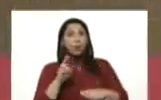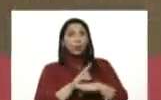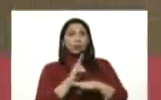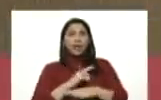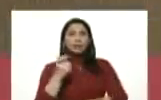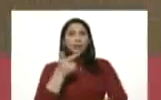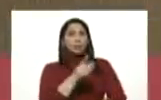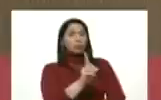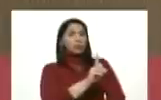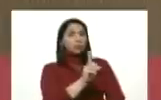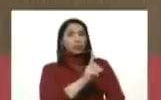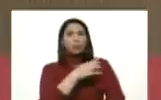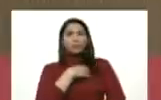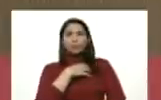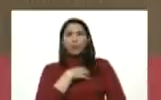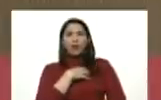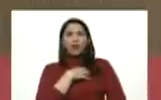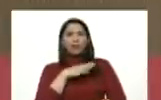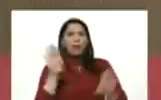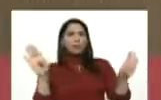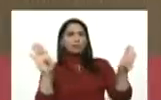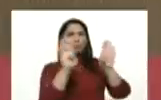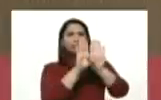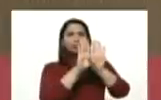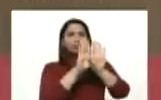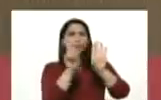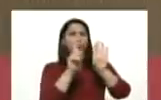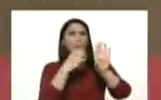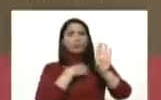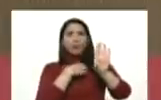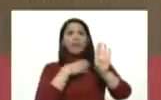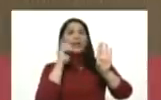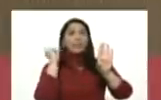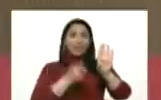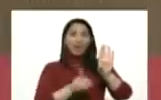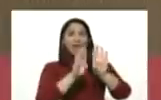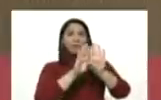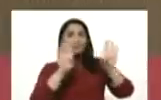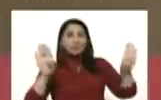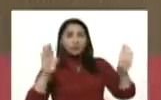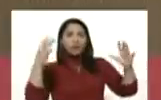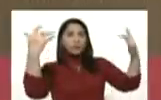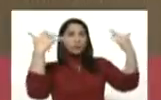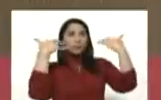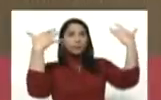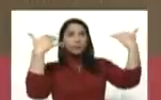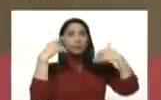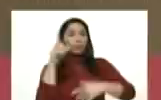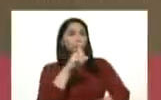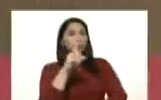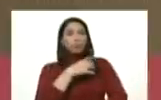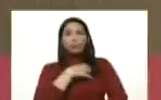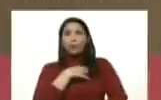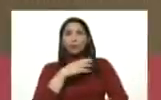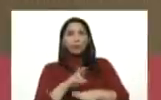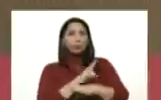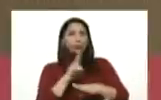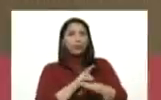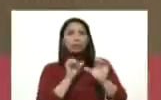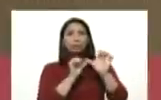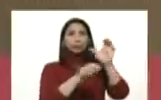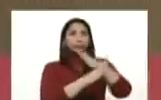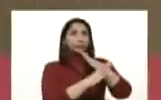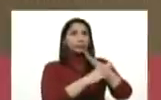estén con los vidrios cerrados, no utilicen el aire acondicionado aquellas unidades que los tengan, que mantengan las